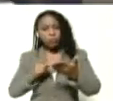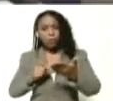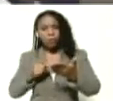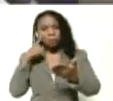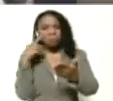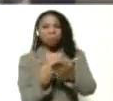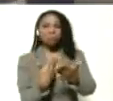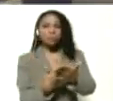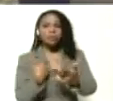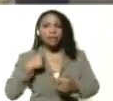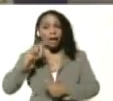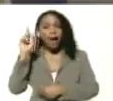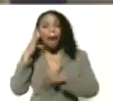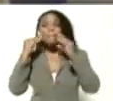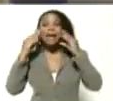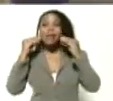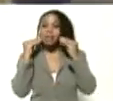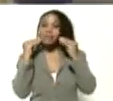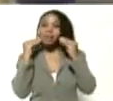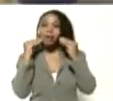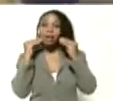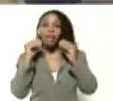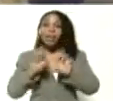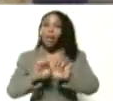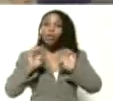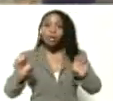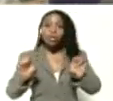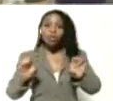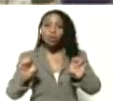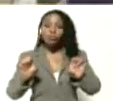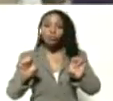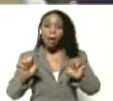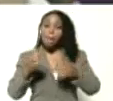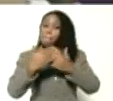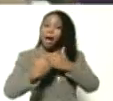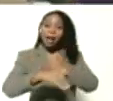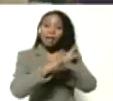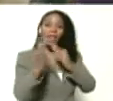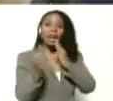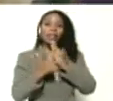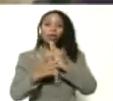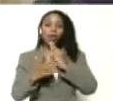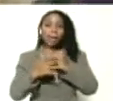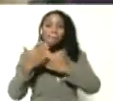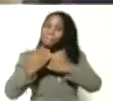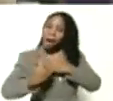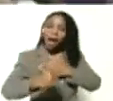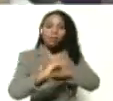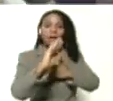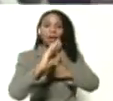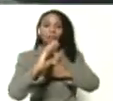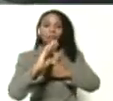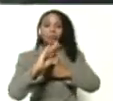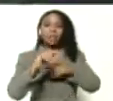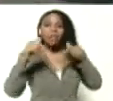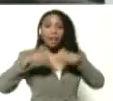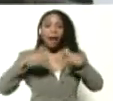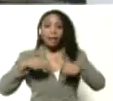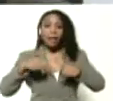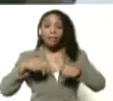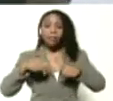testimonio de la experiencia de la educación que estaba más allá de lo tecnológico, más allá de la tecnología. Y aquí hay una